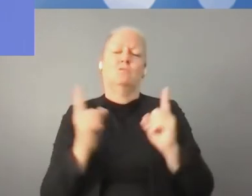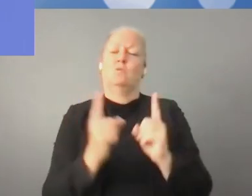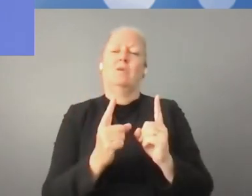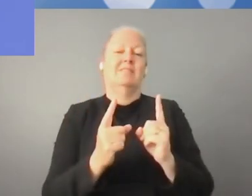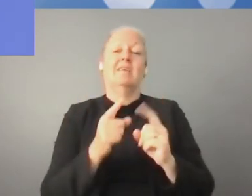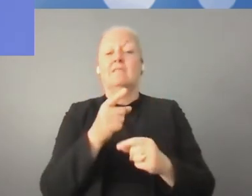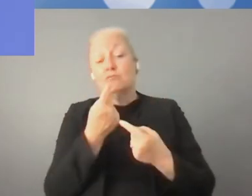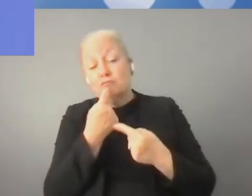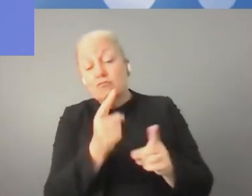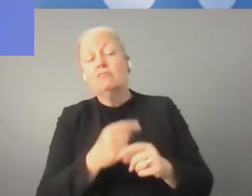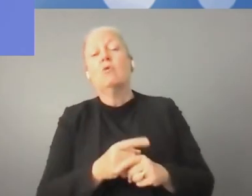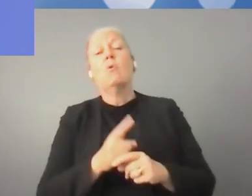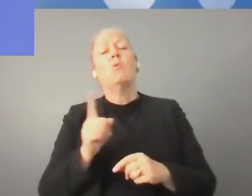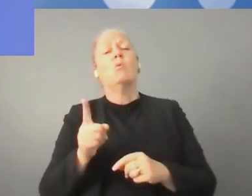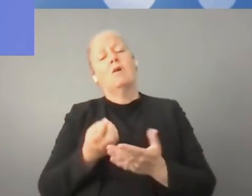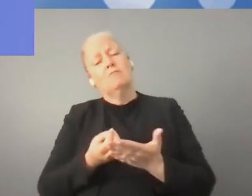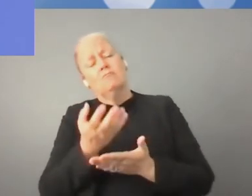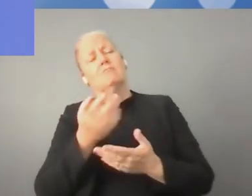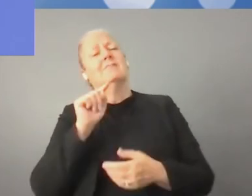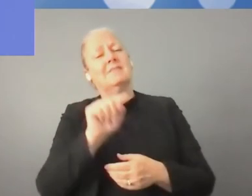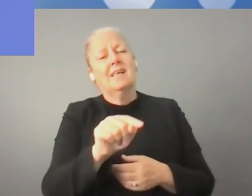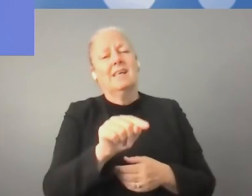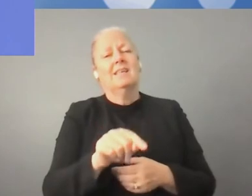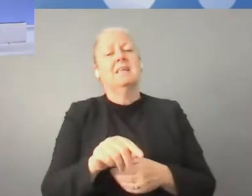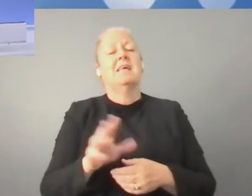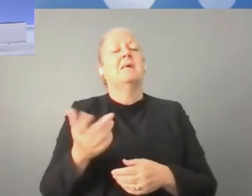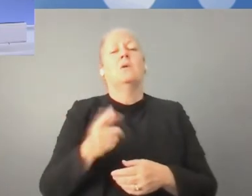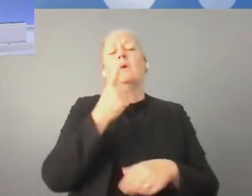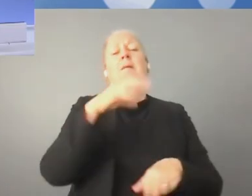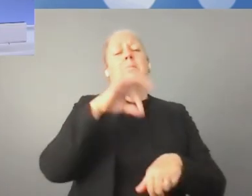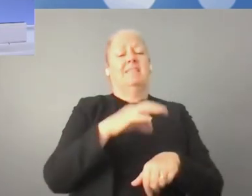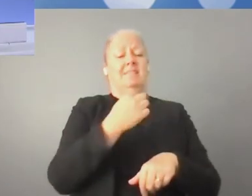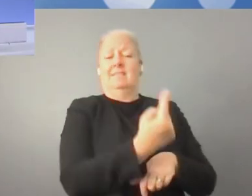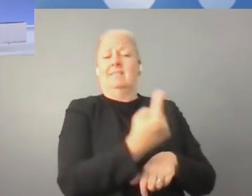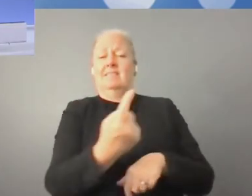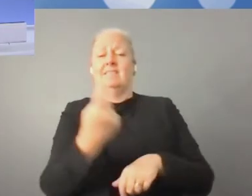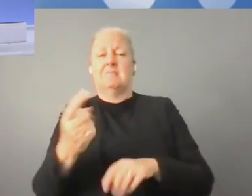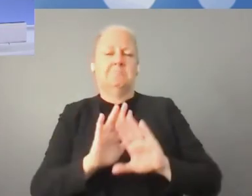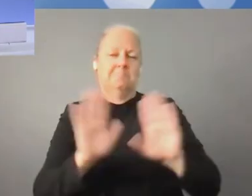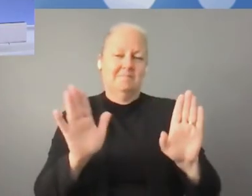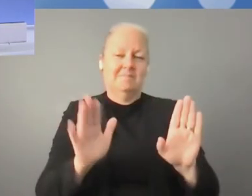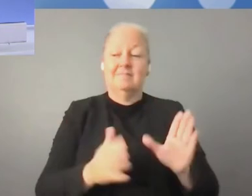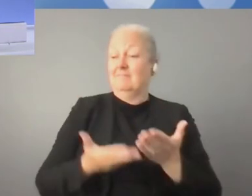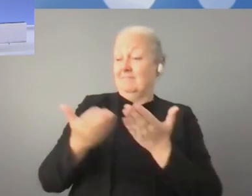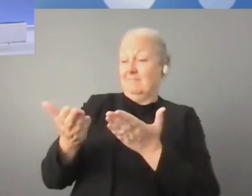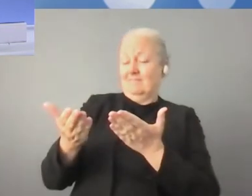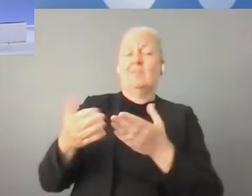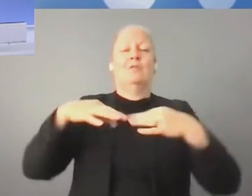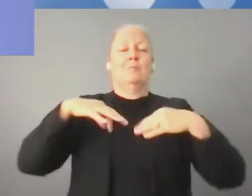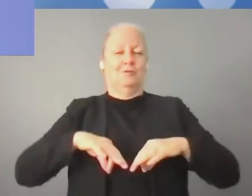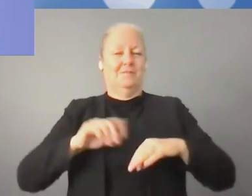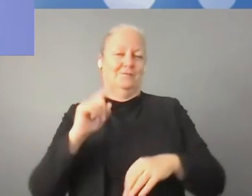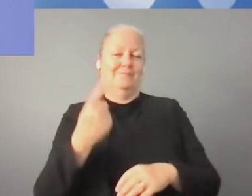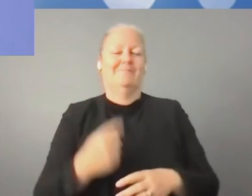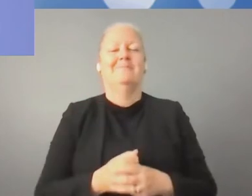conclusiones libres, pero pido que sean muy breves, 30